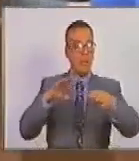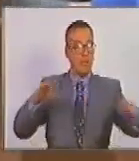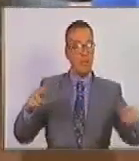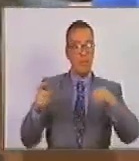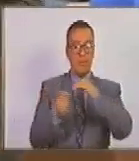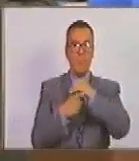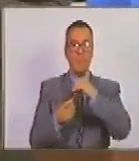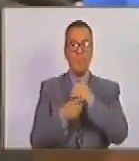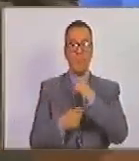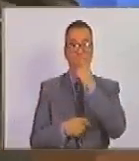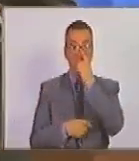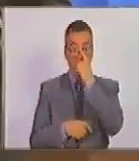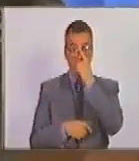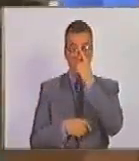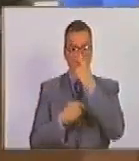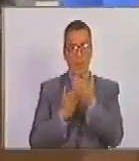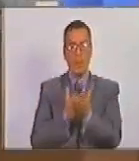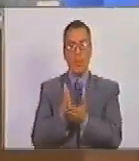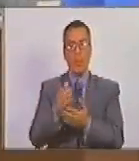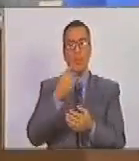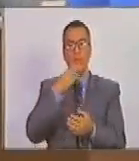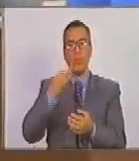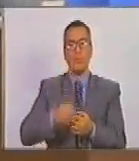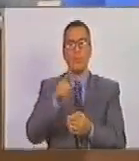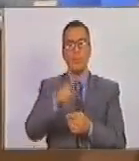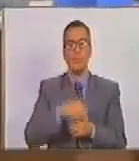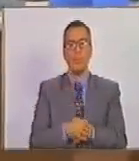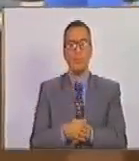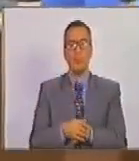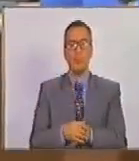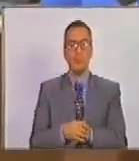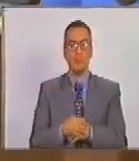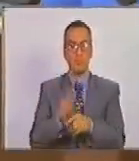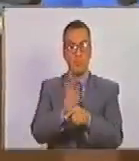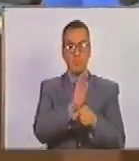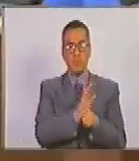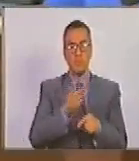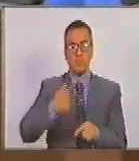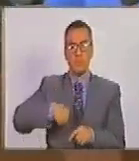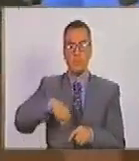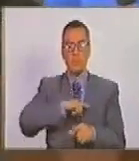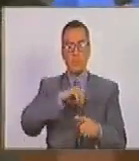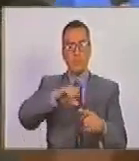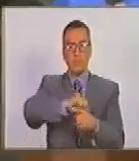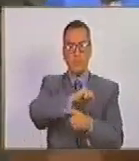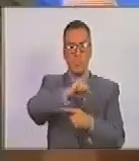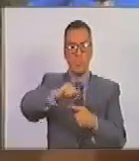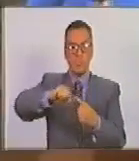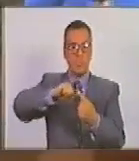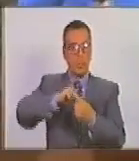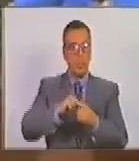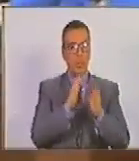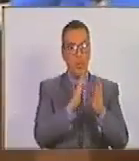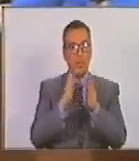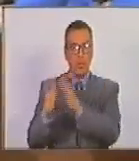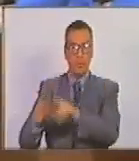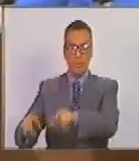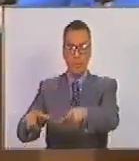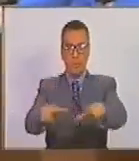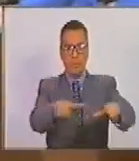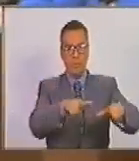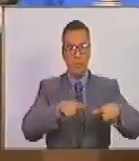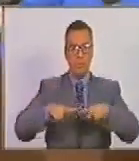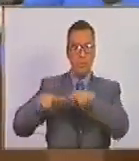tecnológica para seguir garantizando el resguardo de nuestro medio ambiente, el ordenamiento territorial,